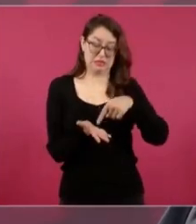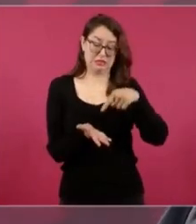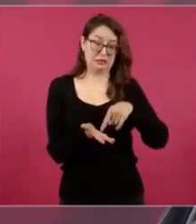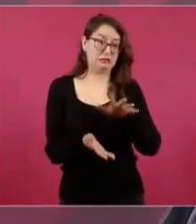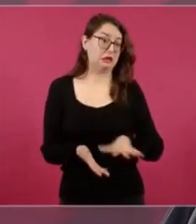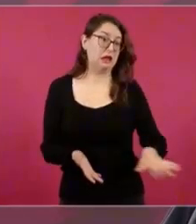significar.